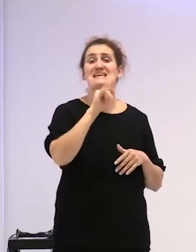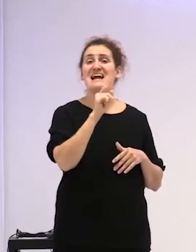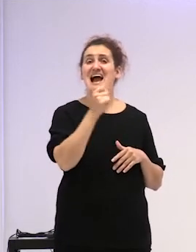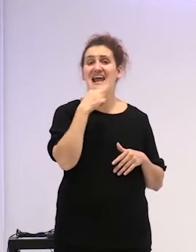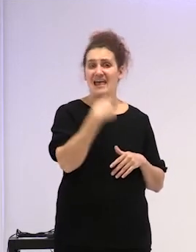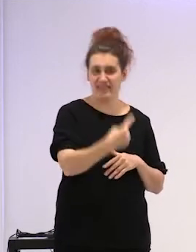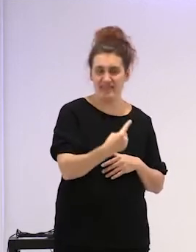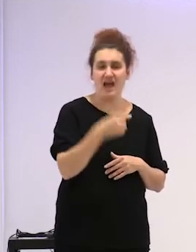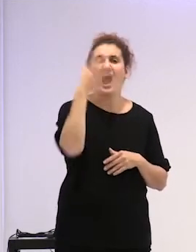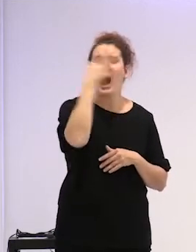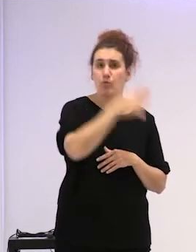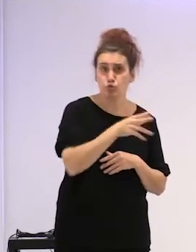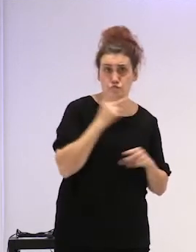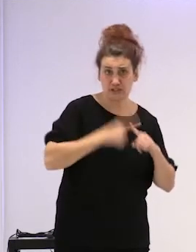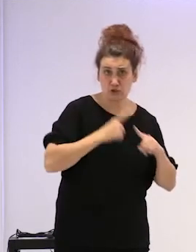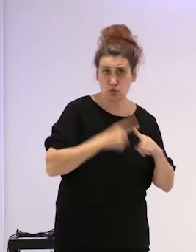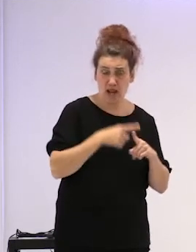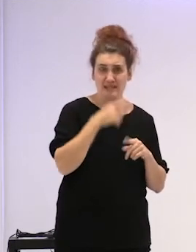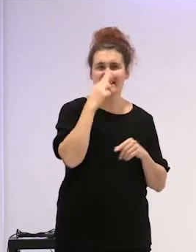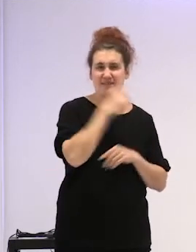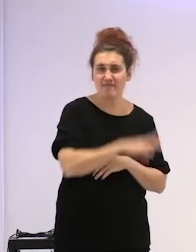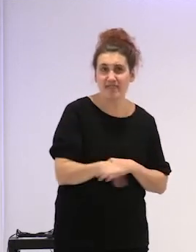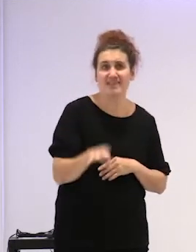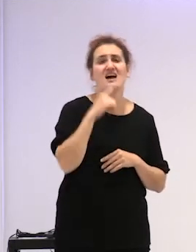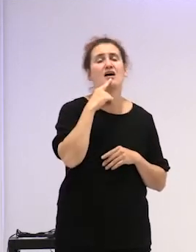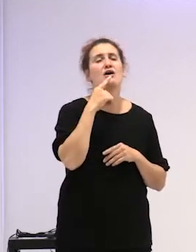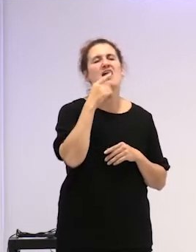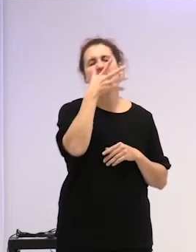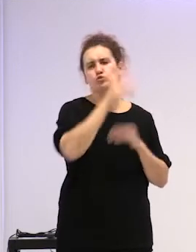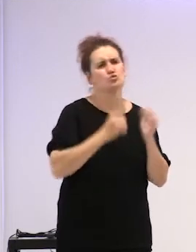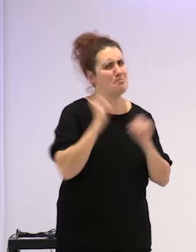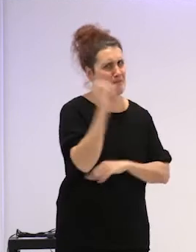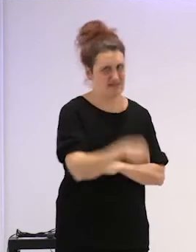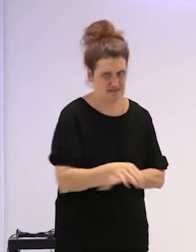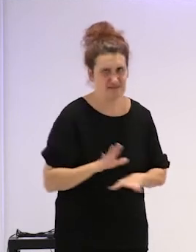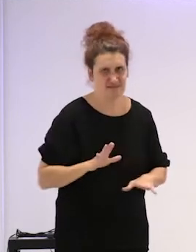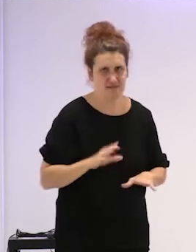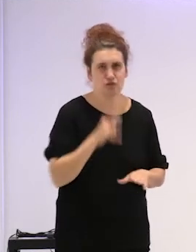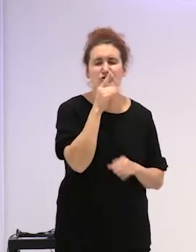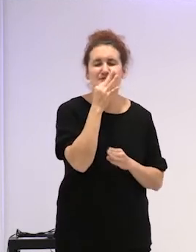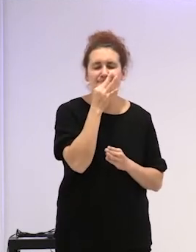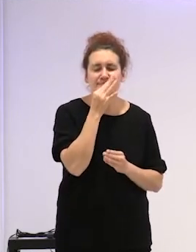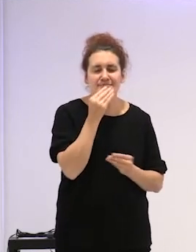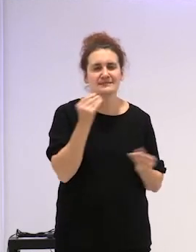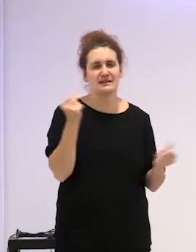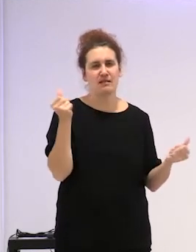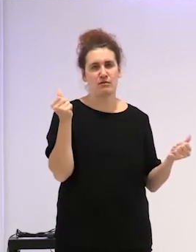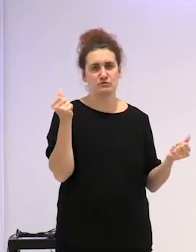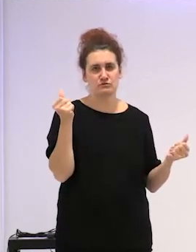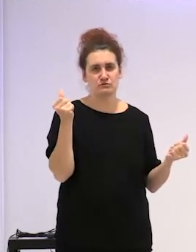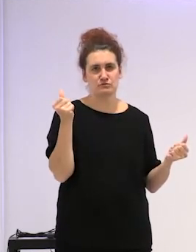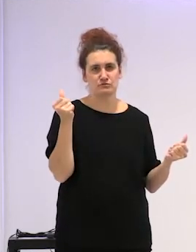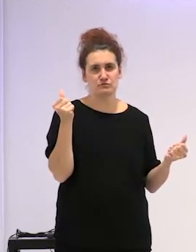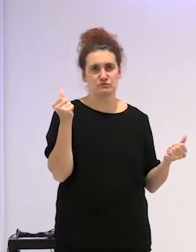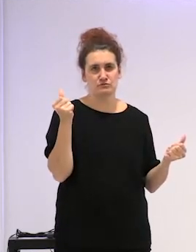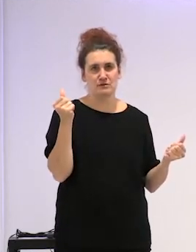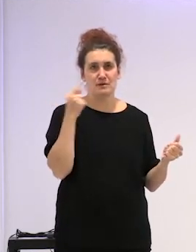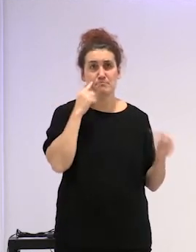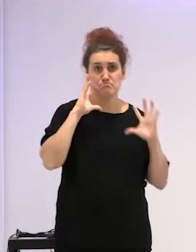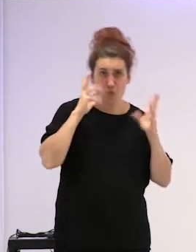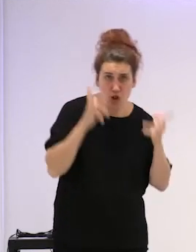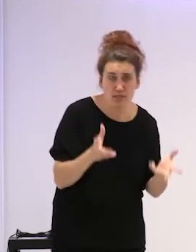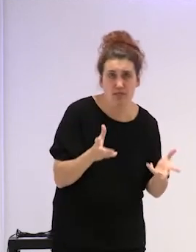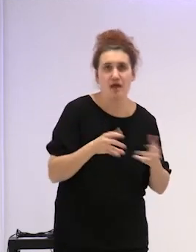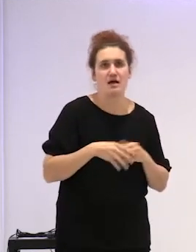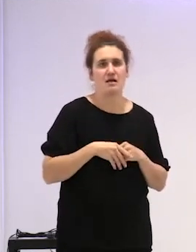abusos sexuales en la infancia son más que abusos, son silencios y violencia,